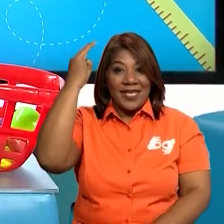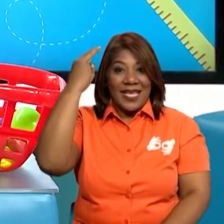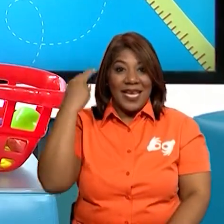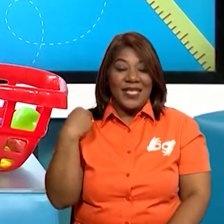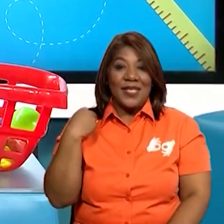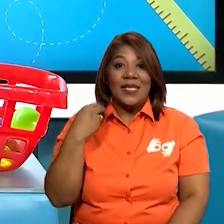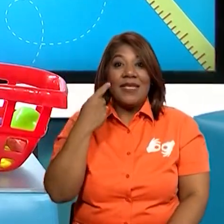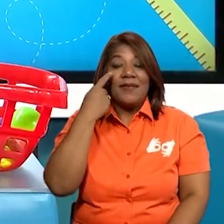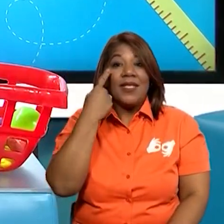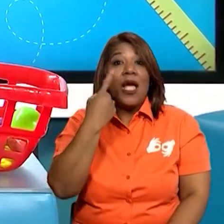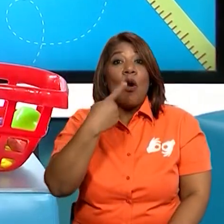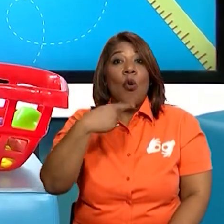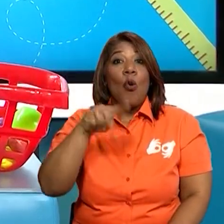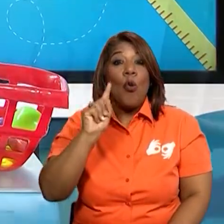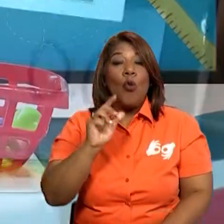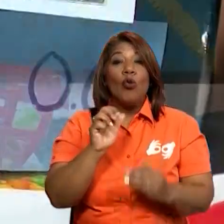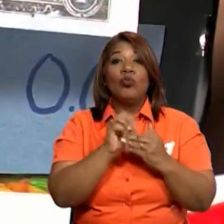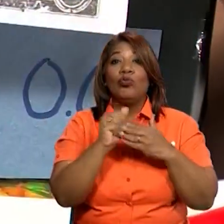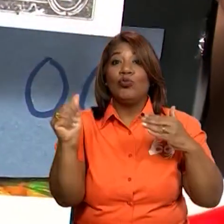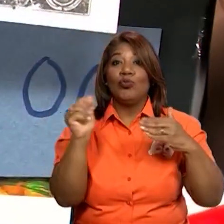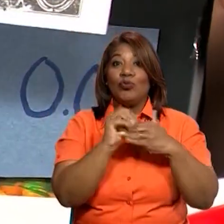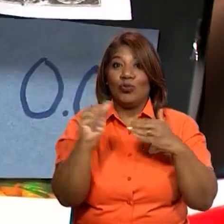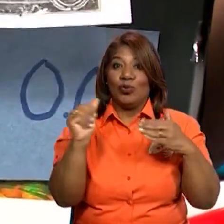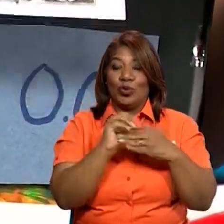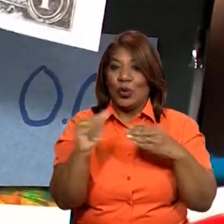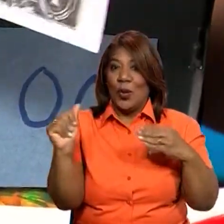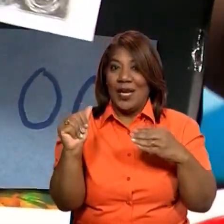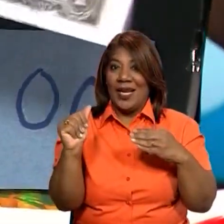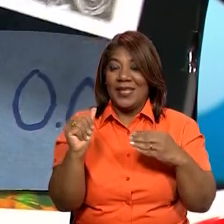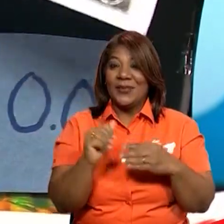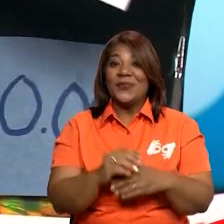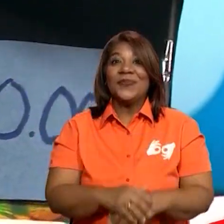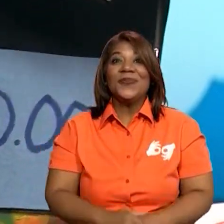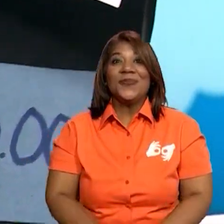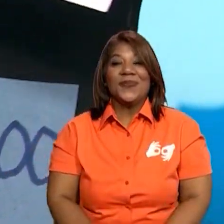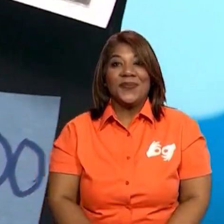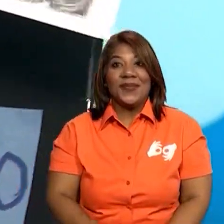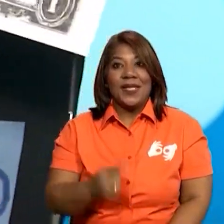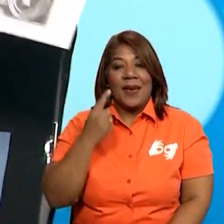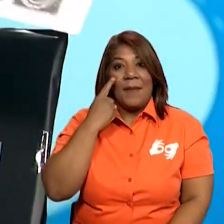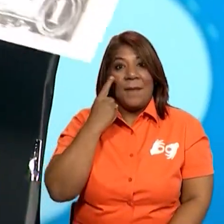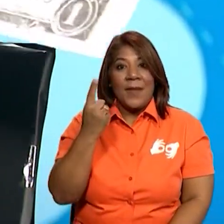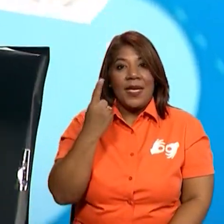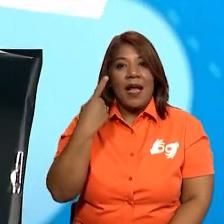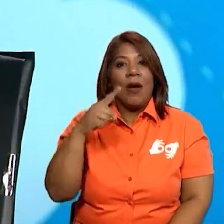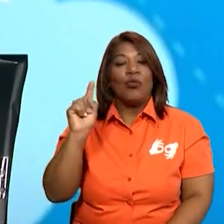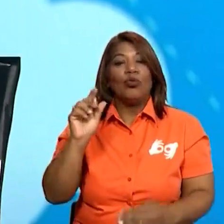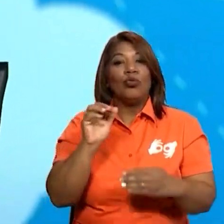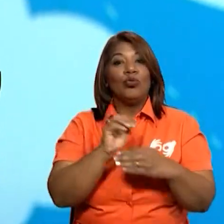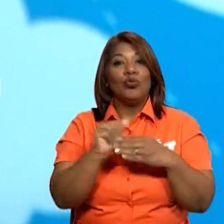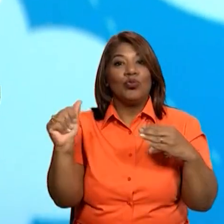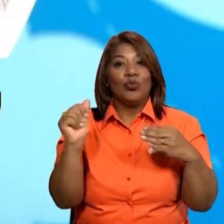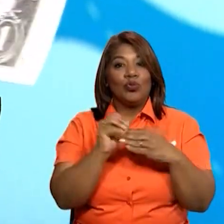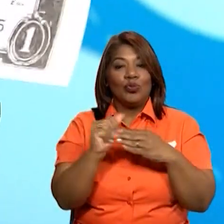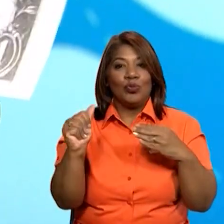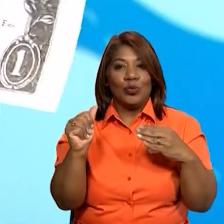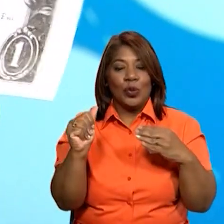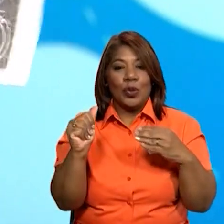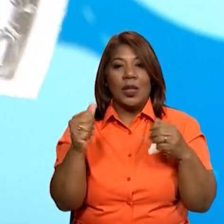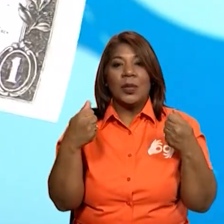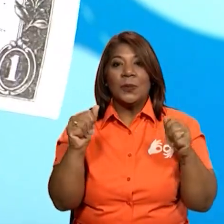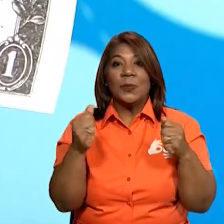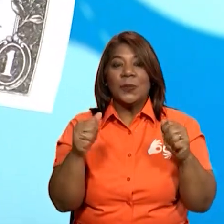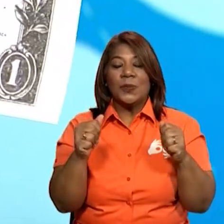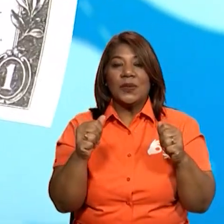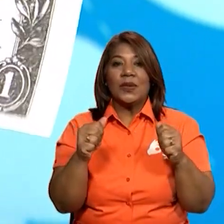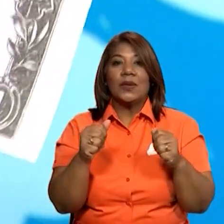Balboa. Cuando observamos el Balboa, tenemos que observar esta forma que tiene,